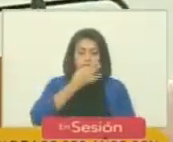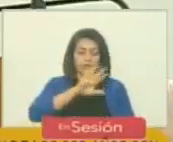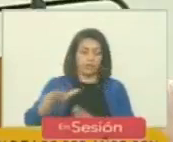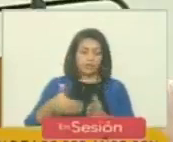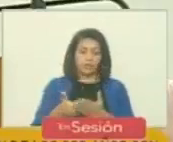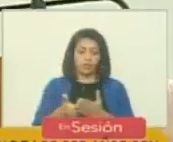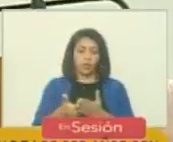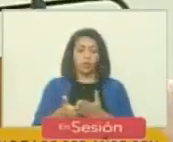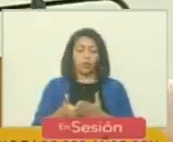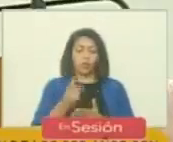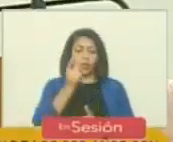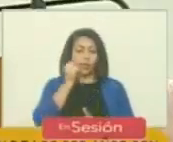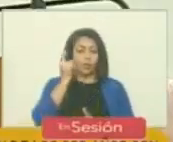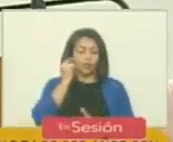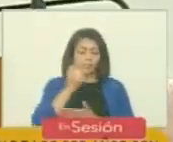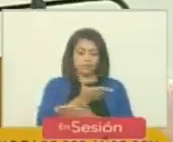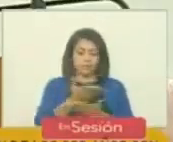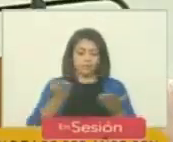a todas.